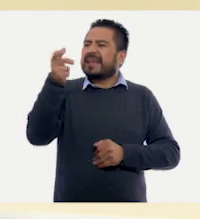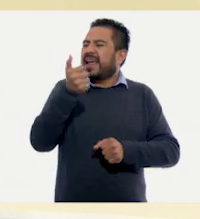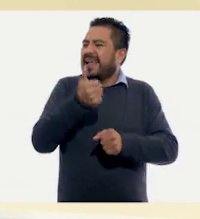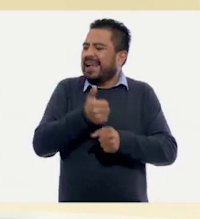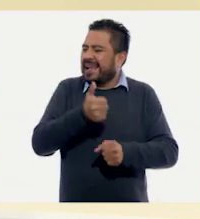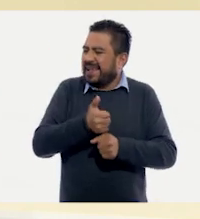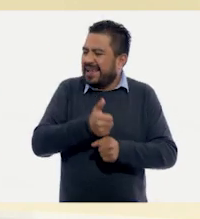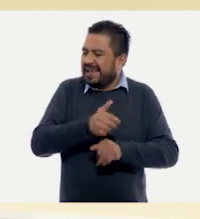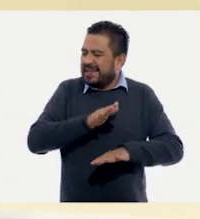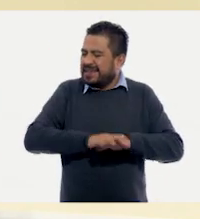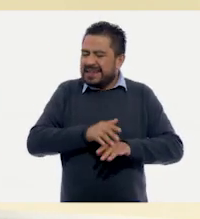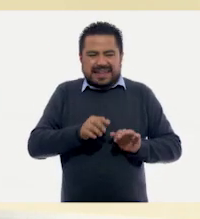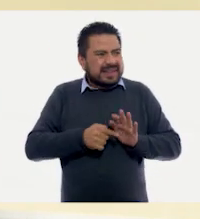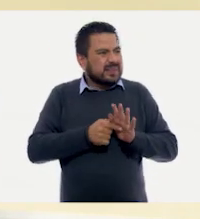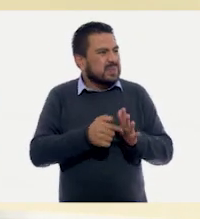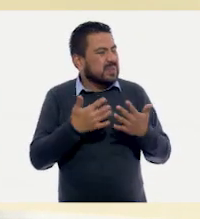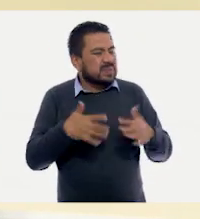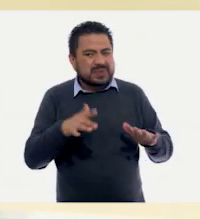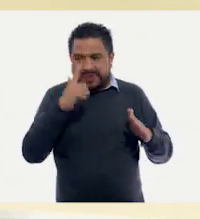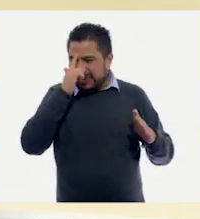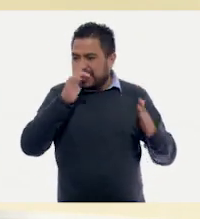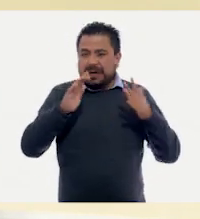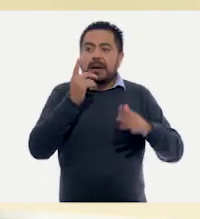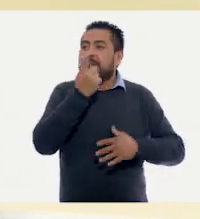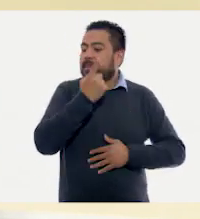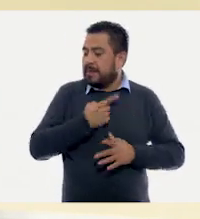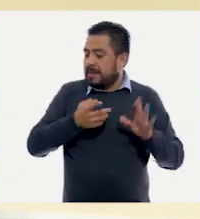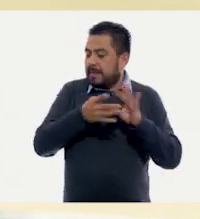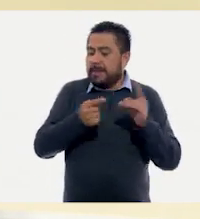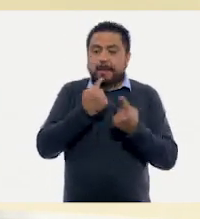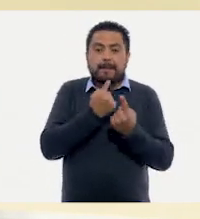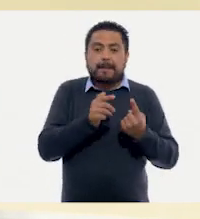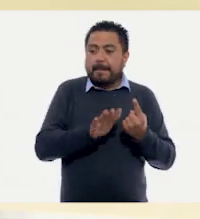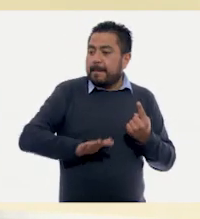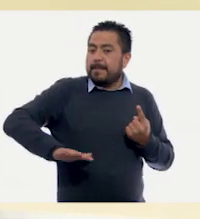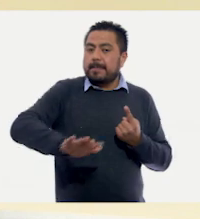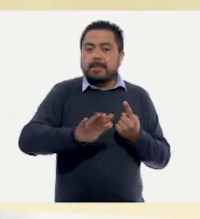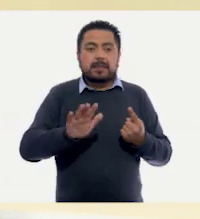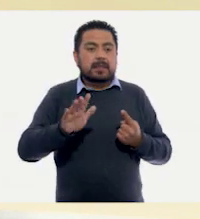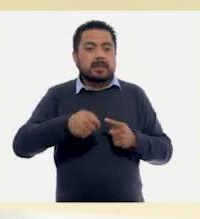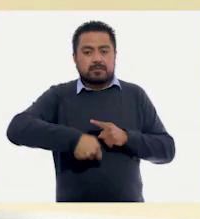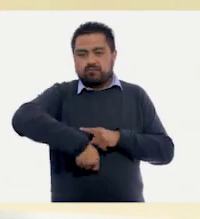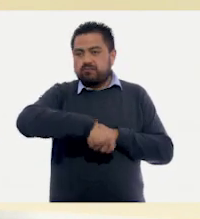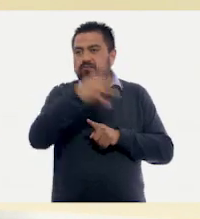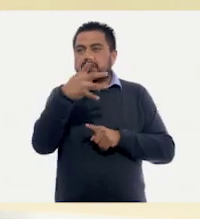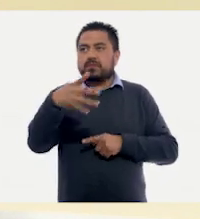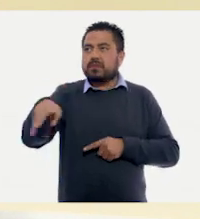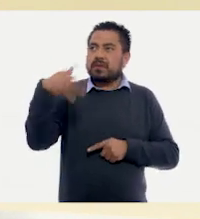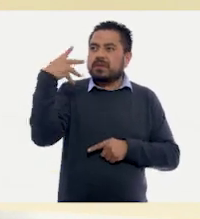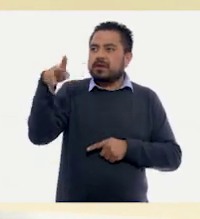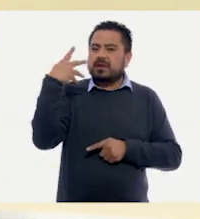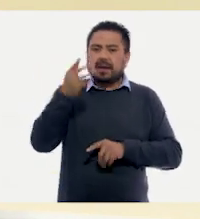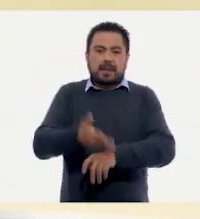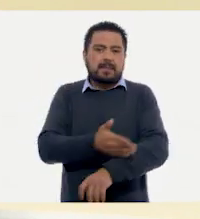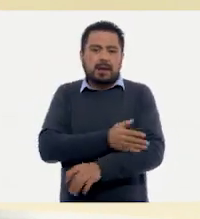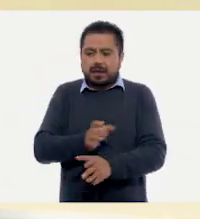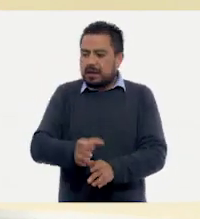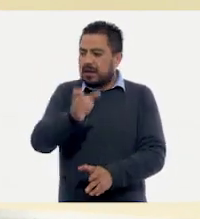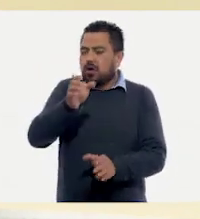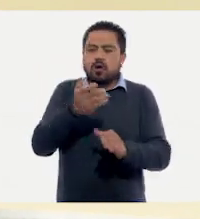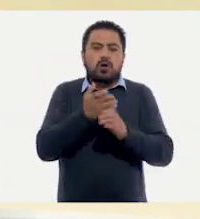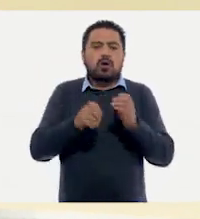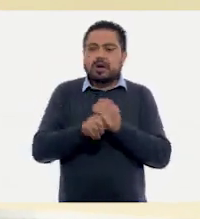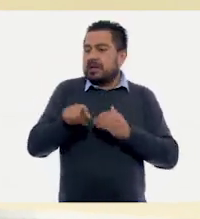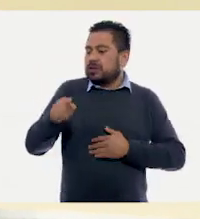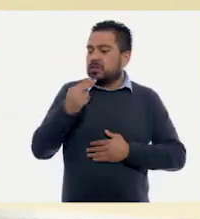Berta es una tremenda. Nos platicó a las niñas y niños del abanico y del trompo como objetos que ella